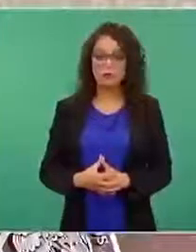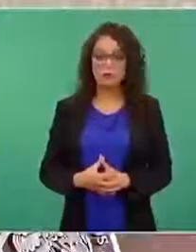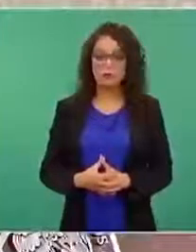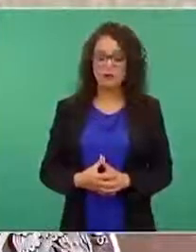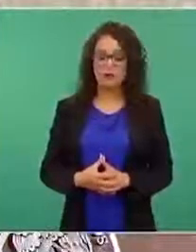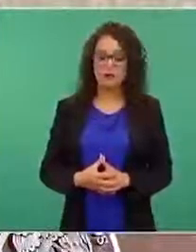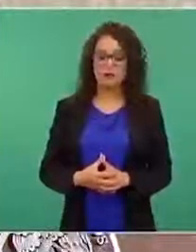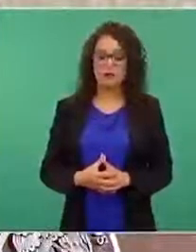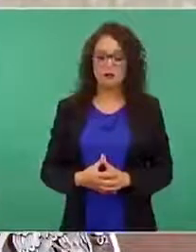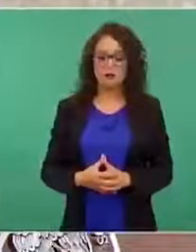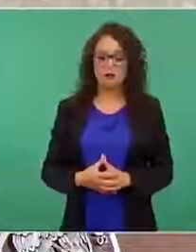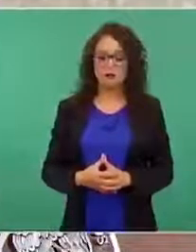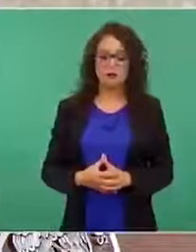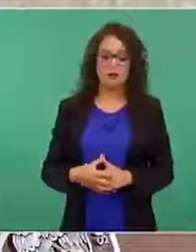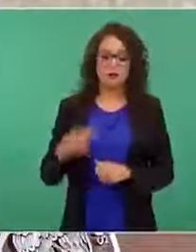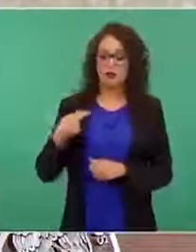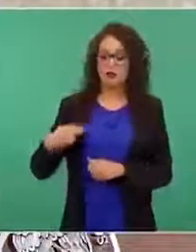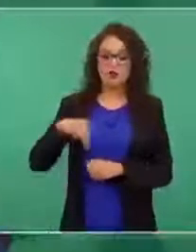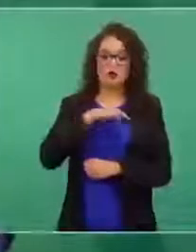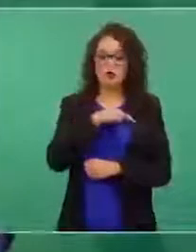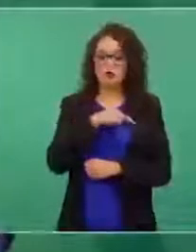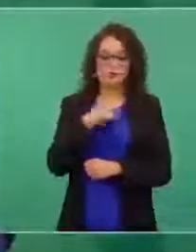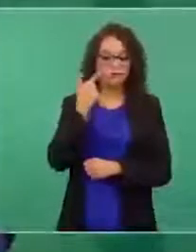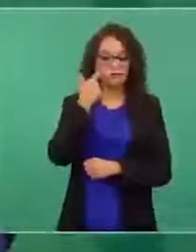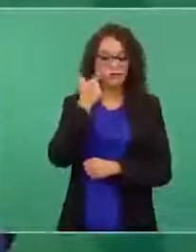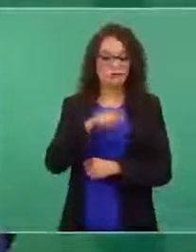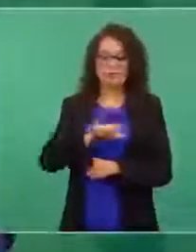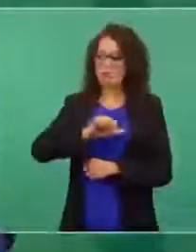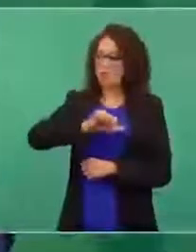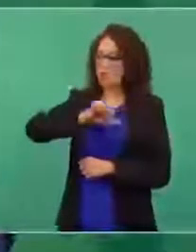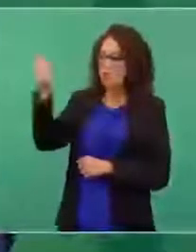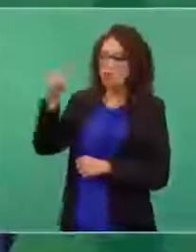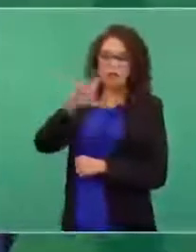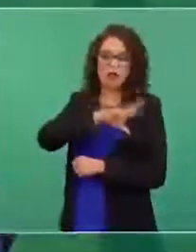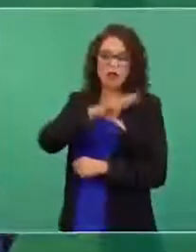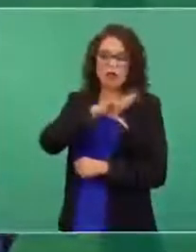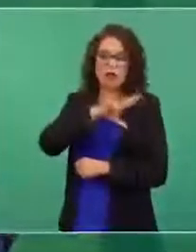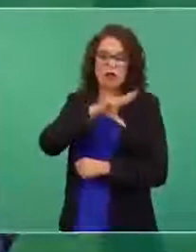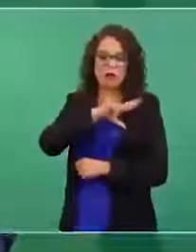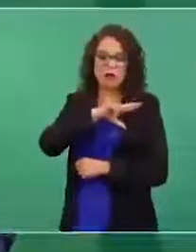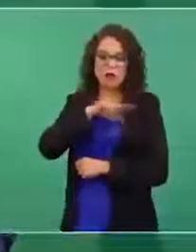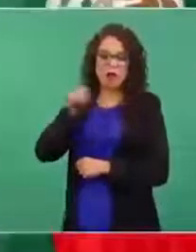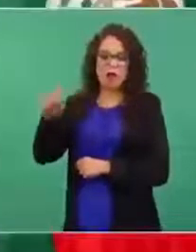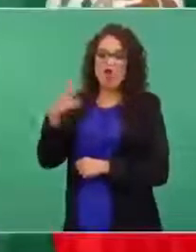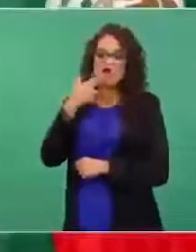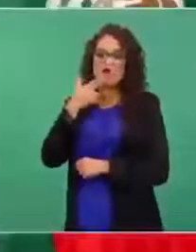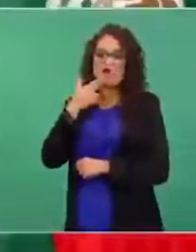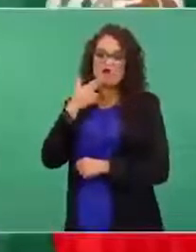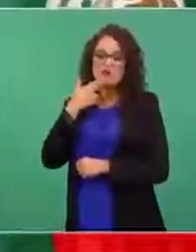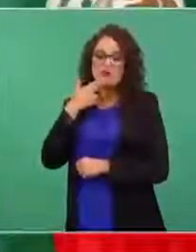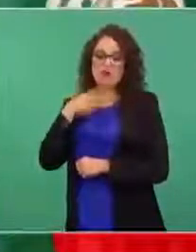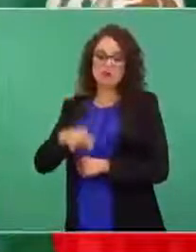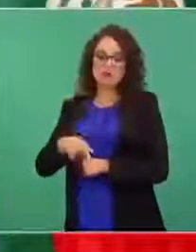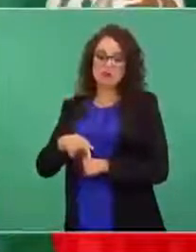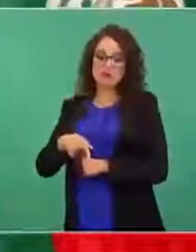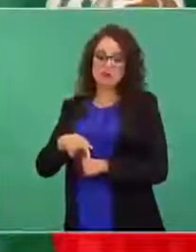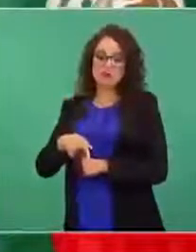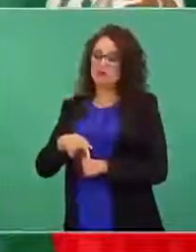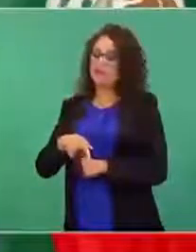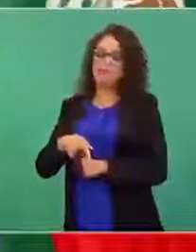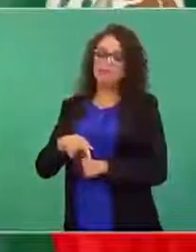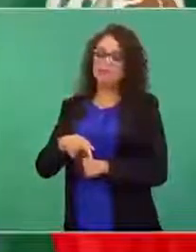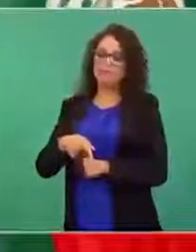en beneficio de particulares ni de nacionales ni de